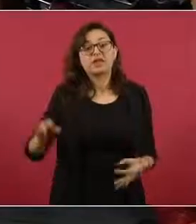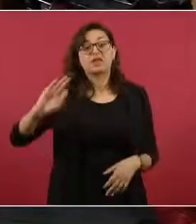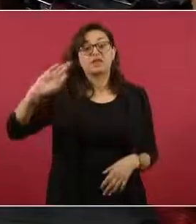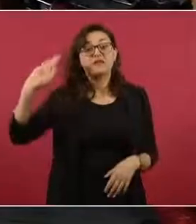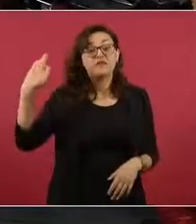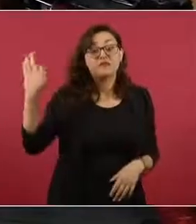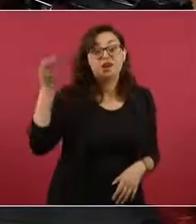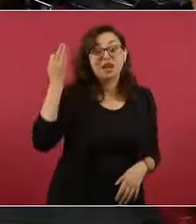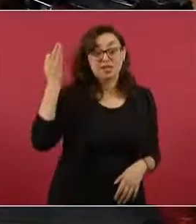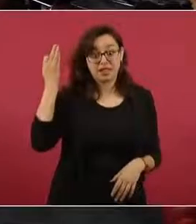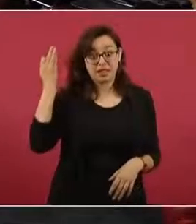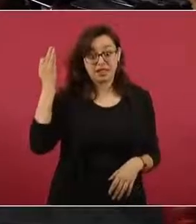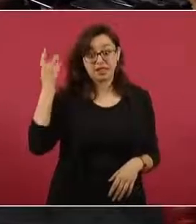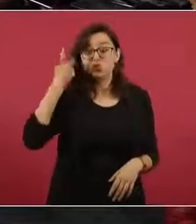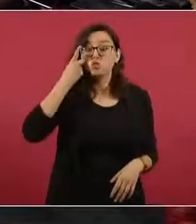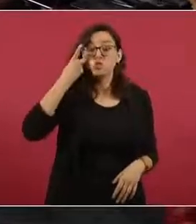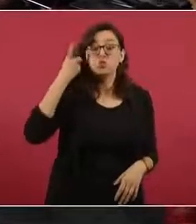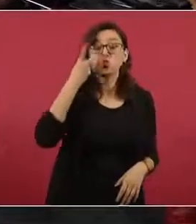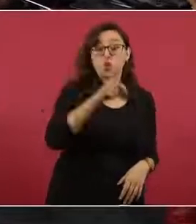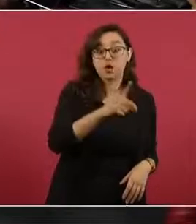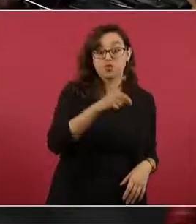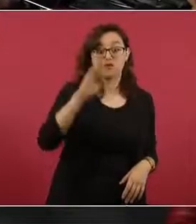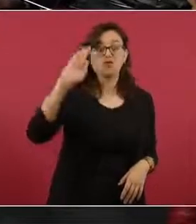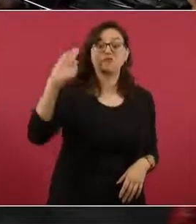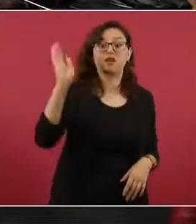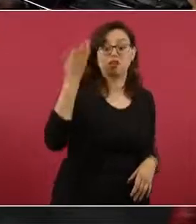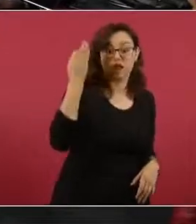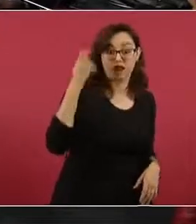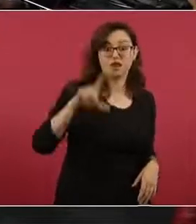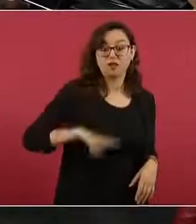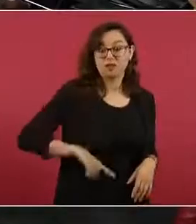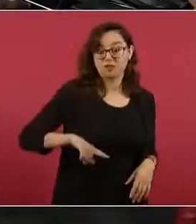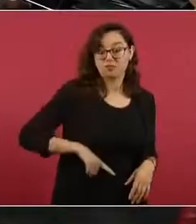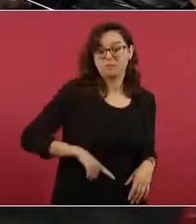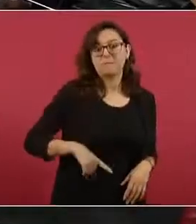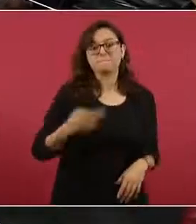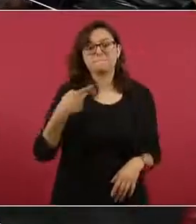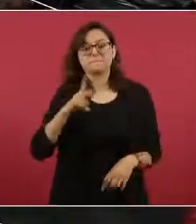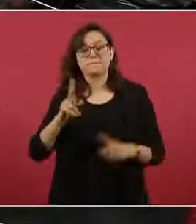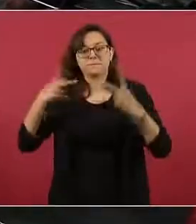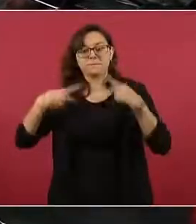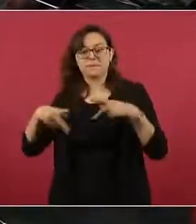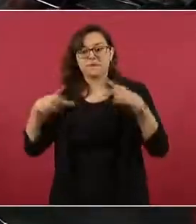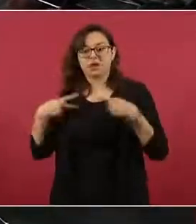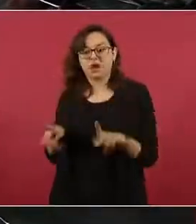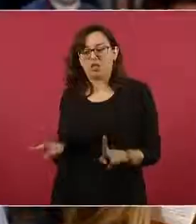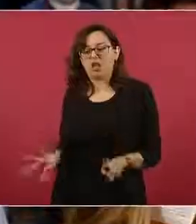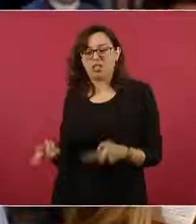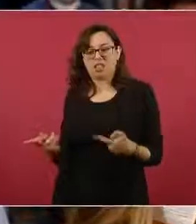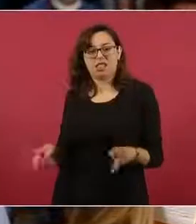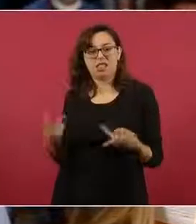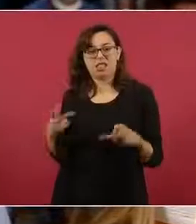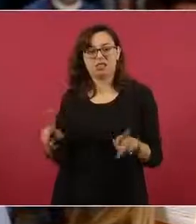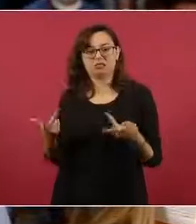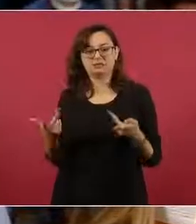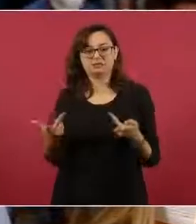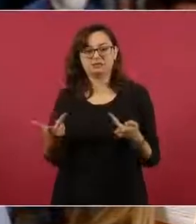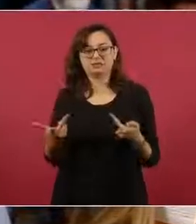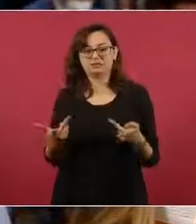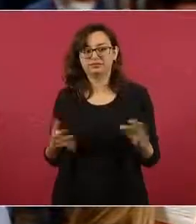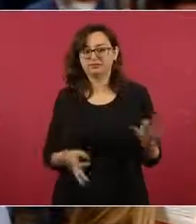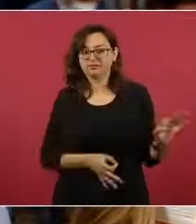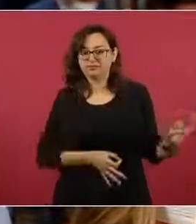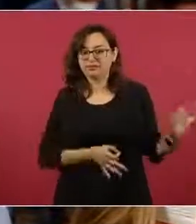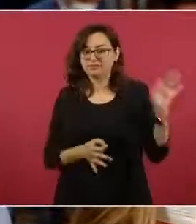por ejemplo, ellos venden terrenos y exhiben este recibo de dinero de